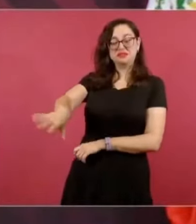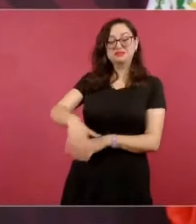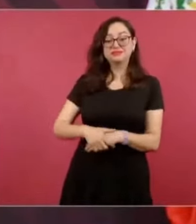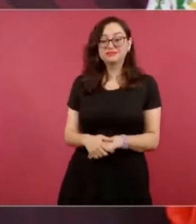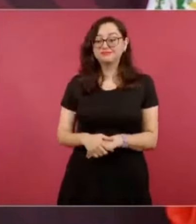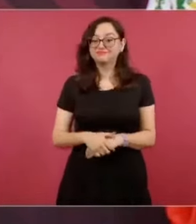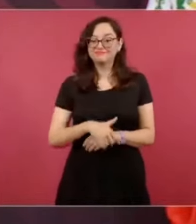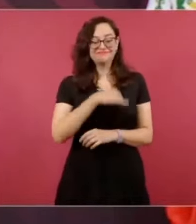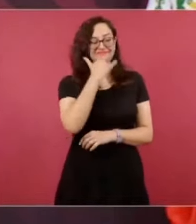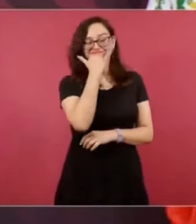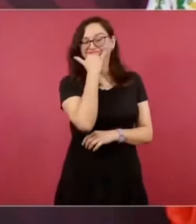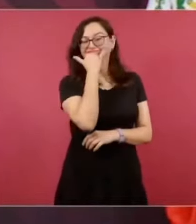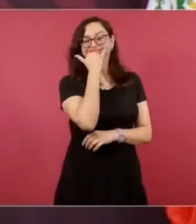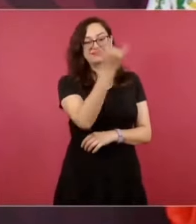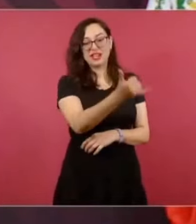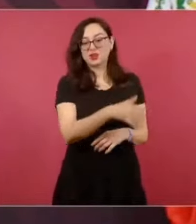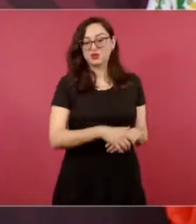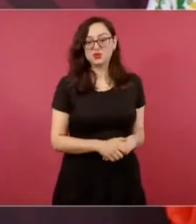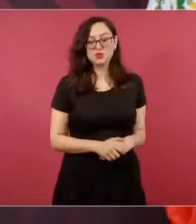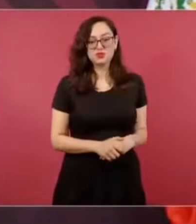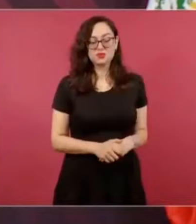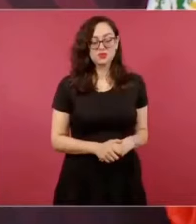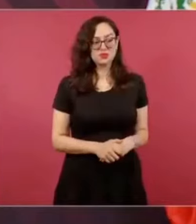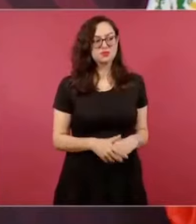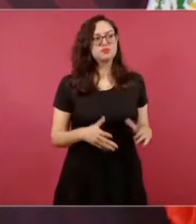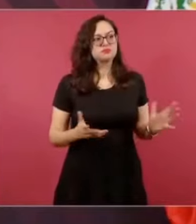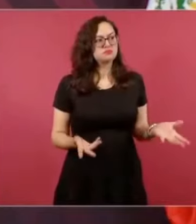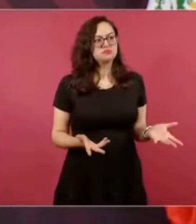Ya no hablemos que le tengan amor al pueblo.